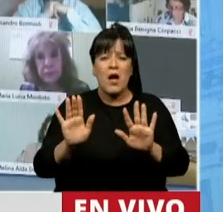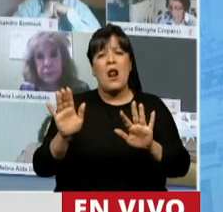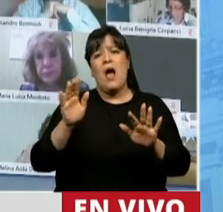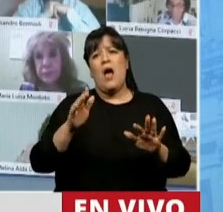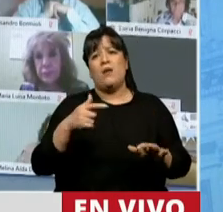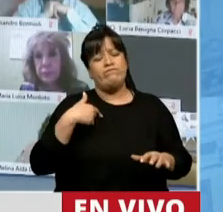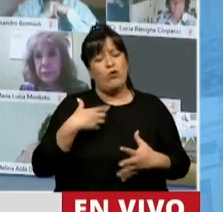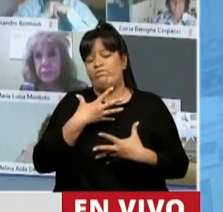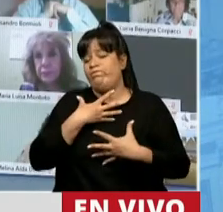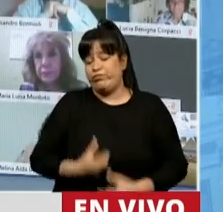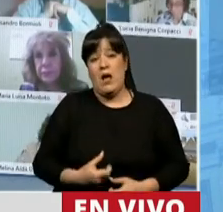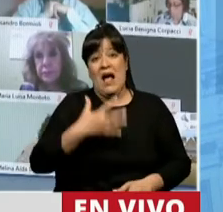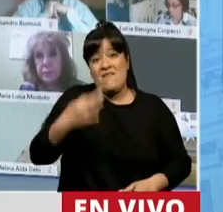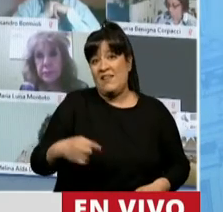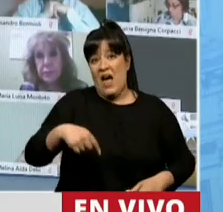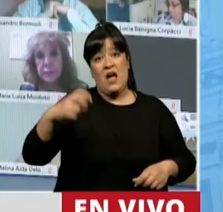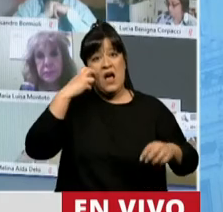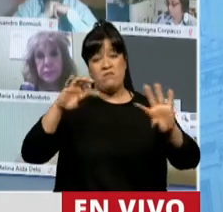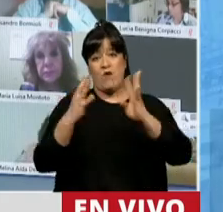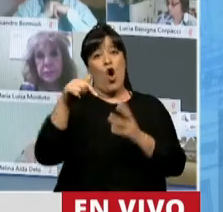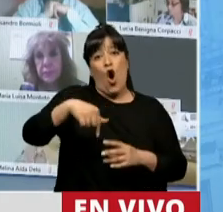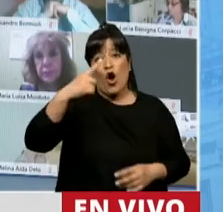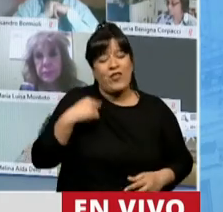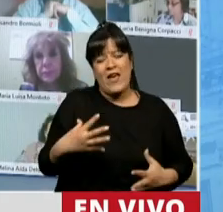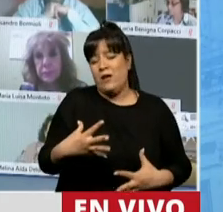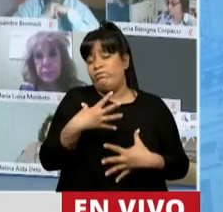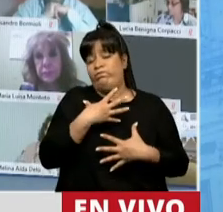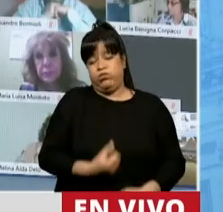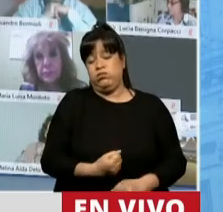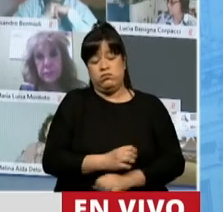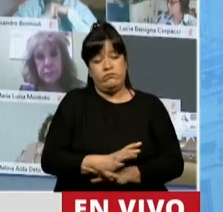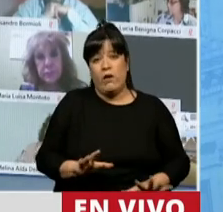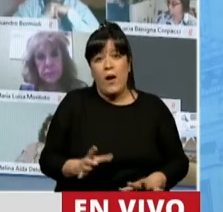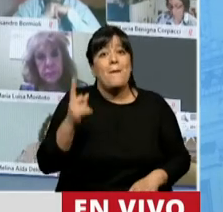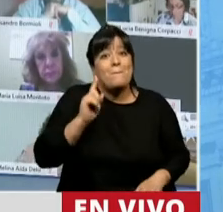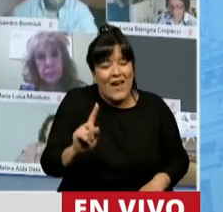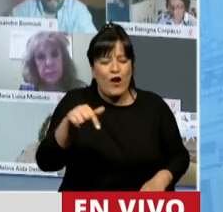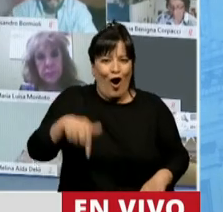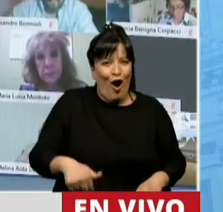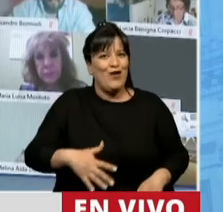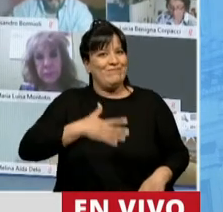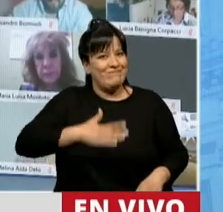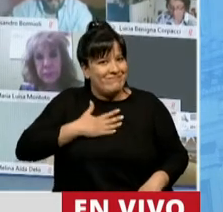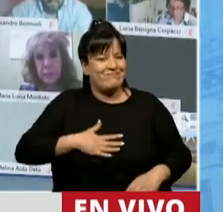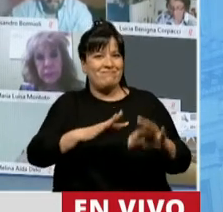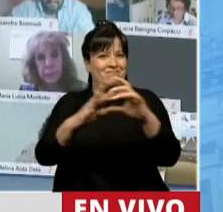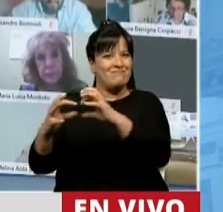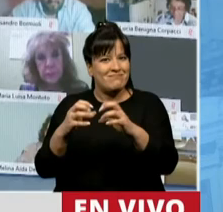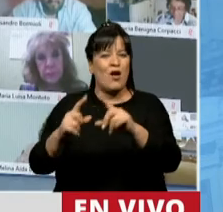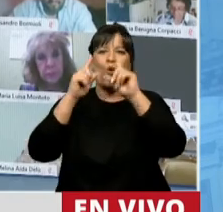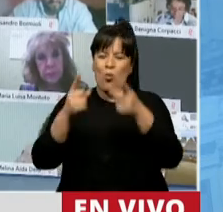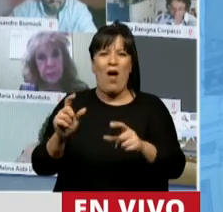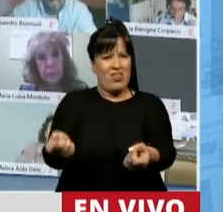enorme amargura que ha sufrido este cuerpo en este día, hoy tenemos el gusto de estar tratando algo que nos